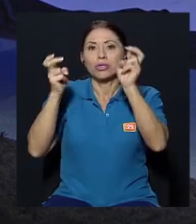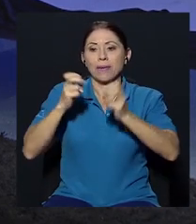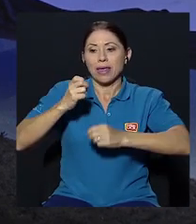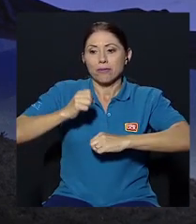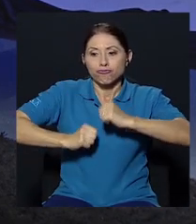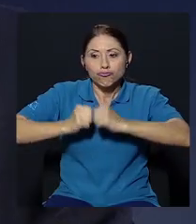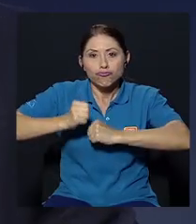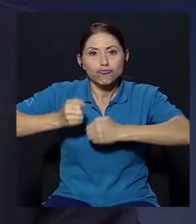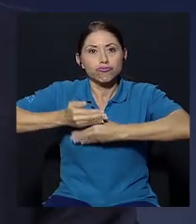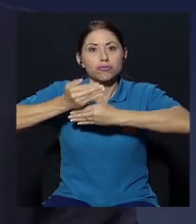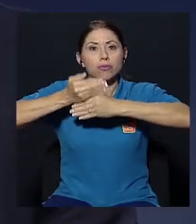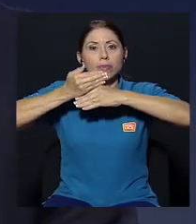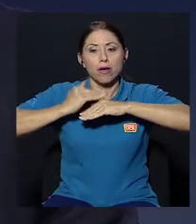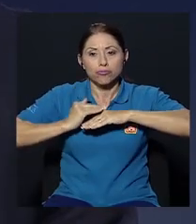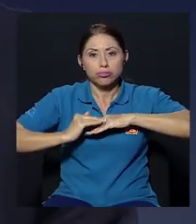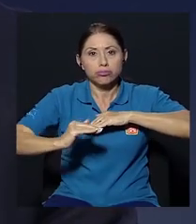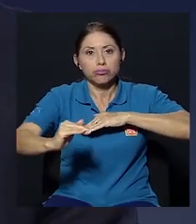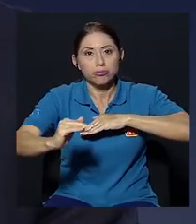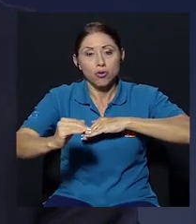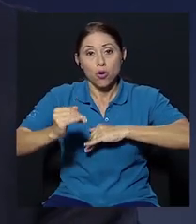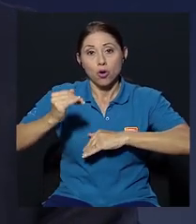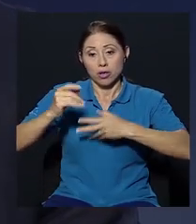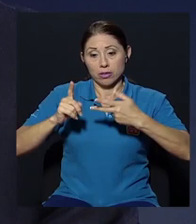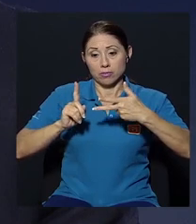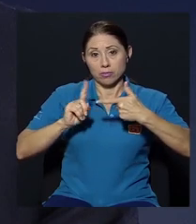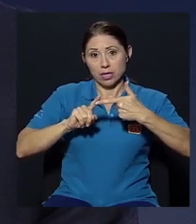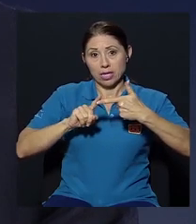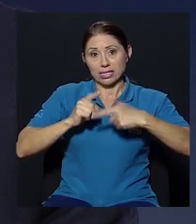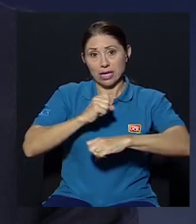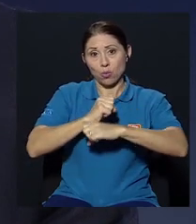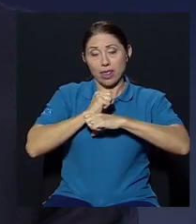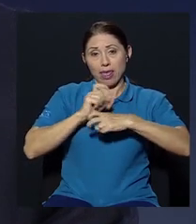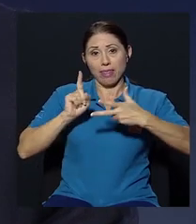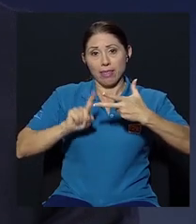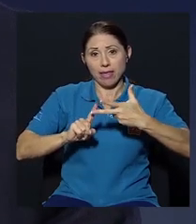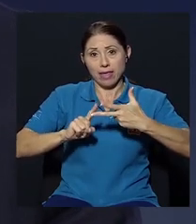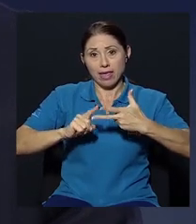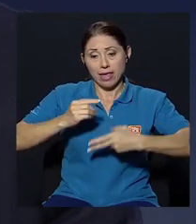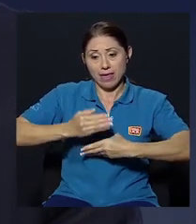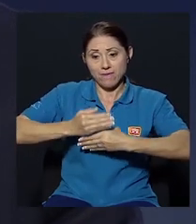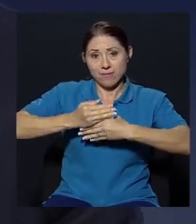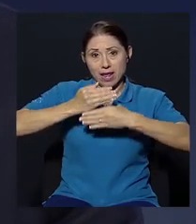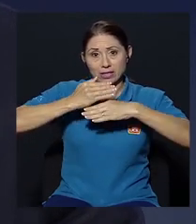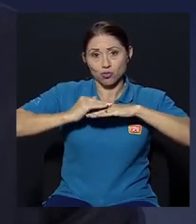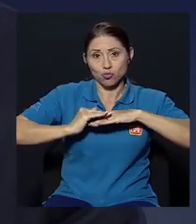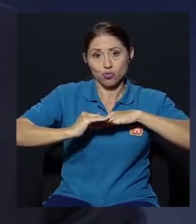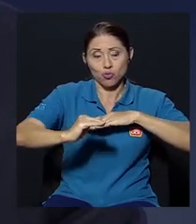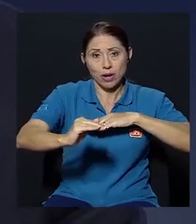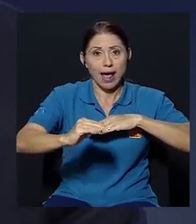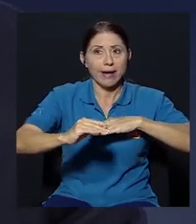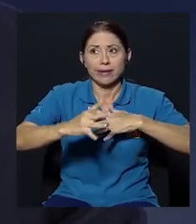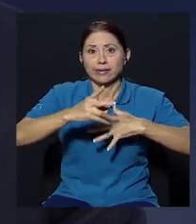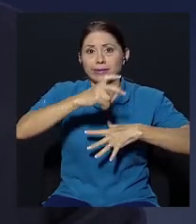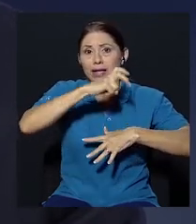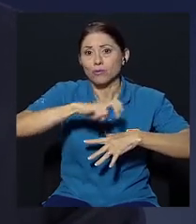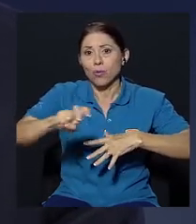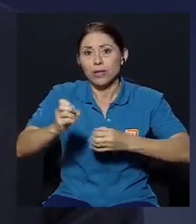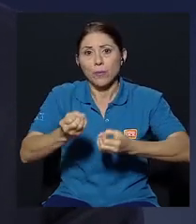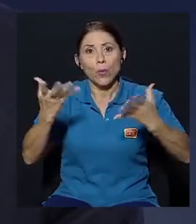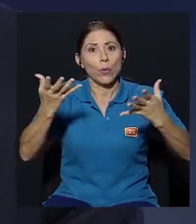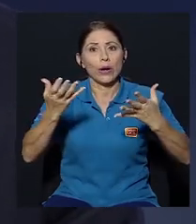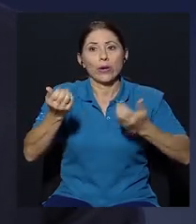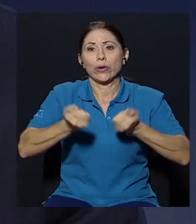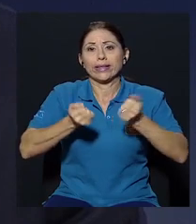seguridad ciudadana en materia de infraestructura los dos últimos temas seguridad e infraestructura digamos el